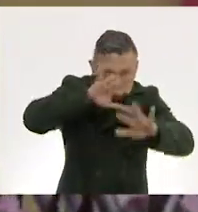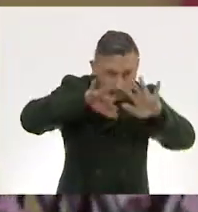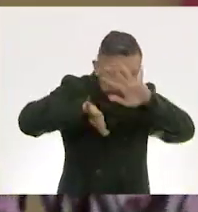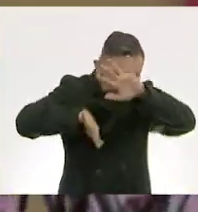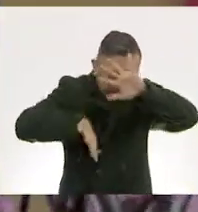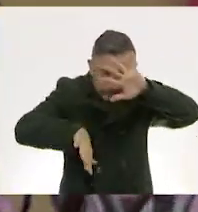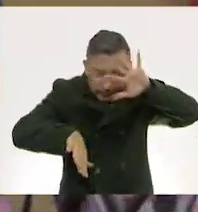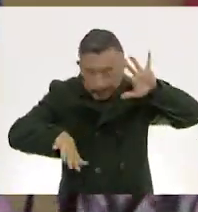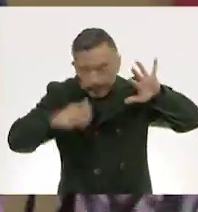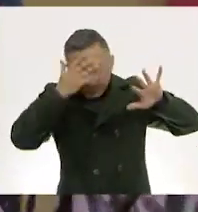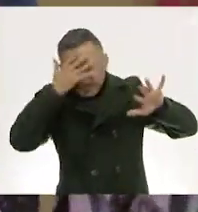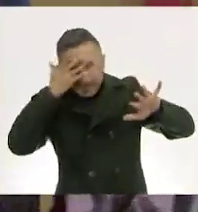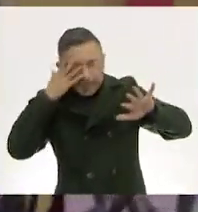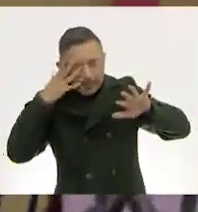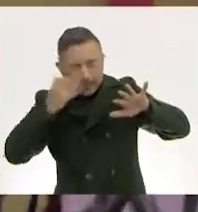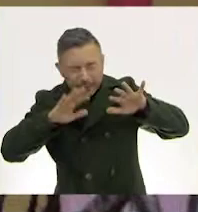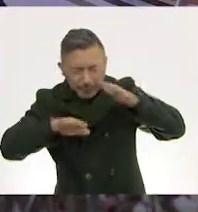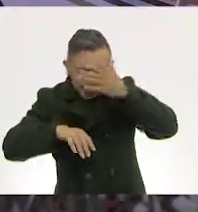Eso